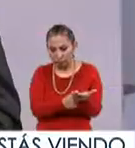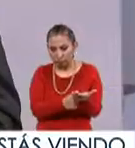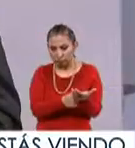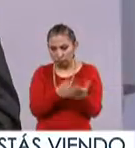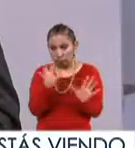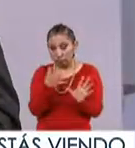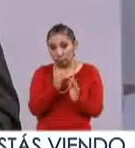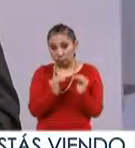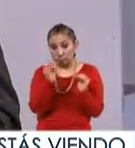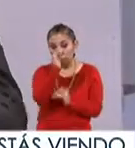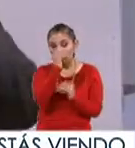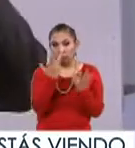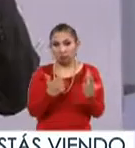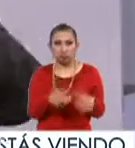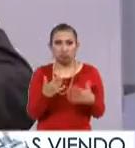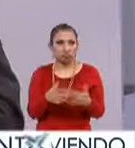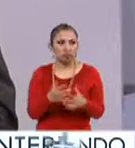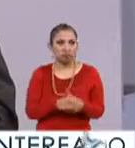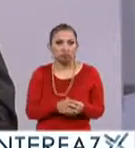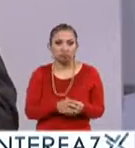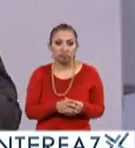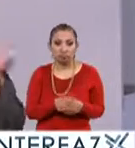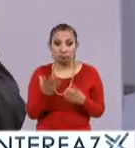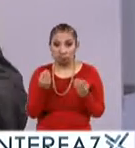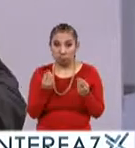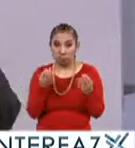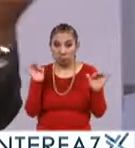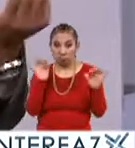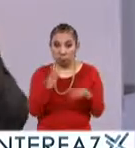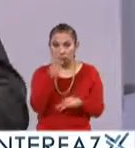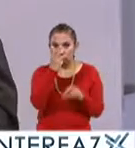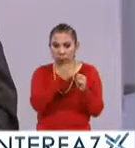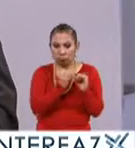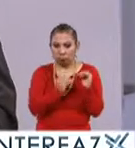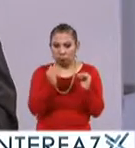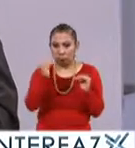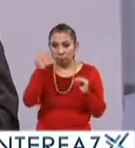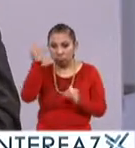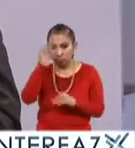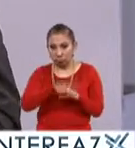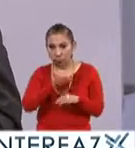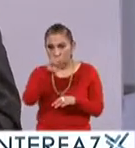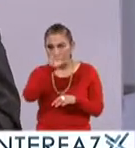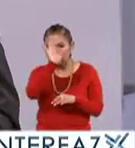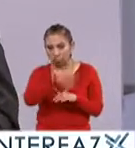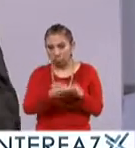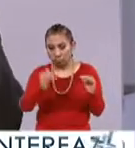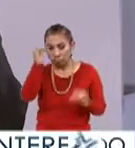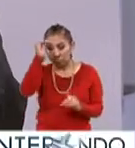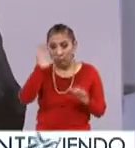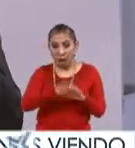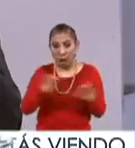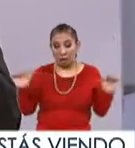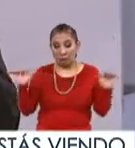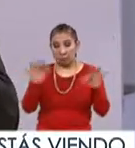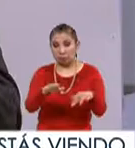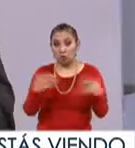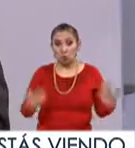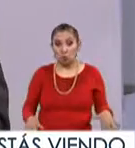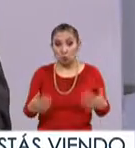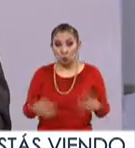históricamente, una población que en los últimos tres años se incrementó el 80%. Se incrementó.